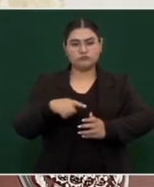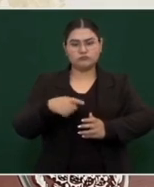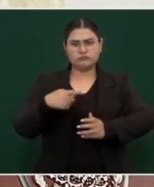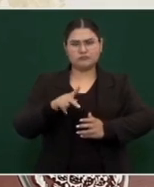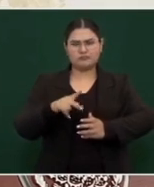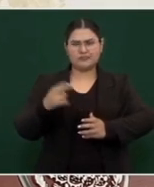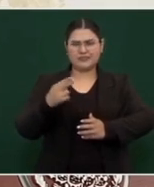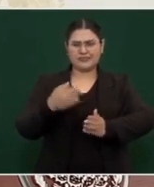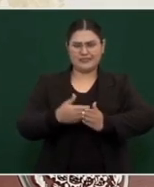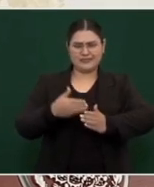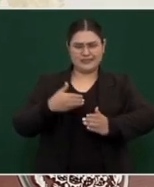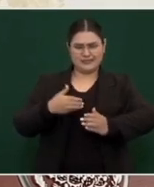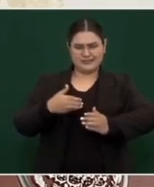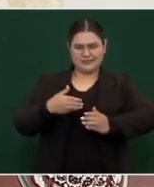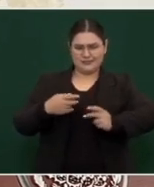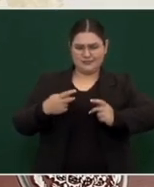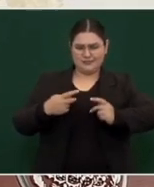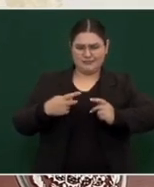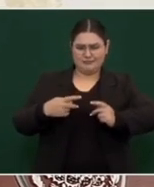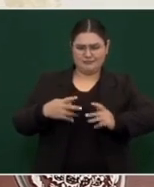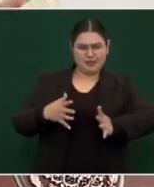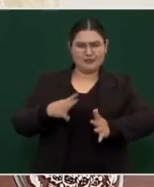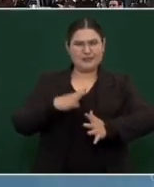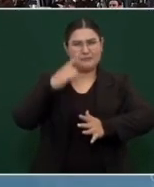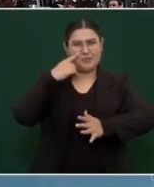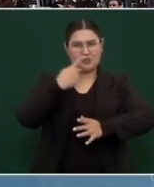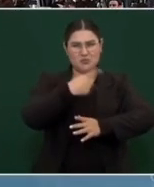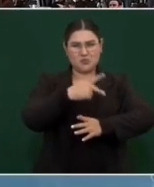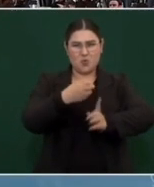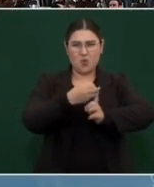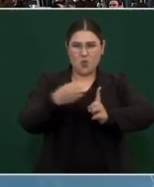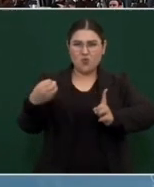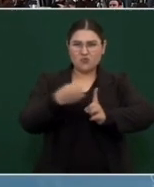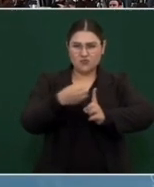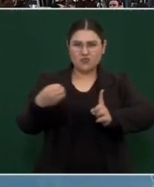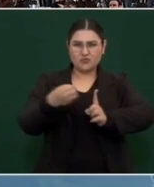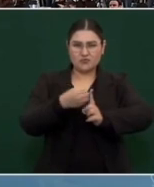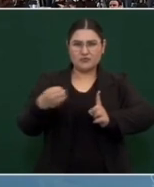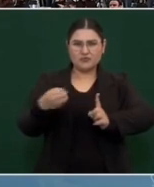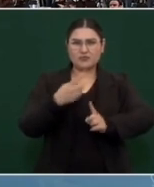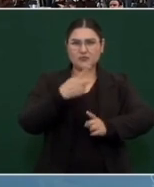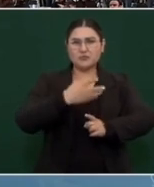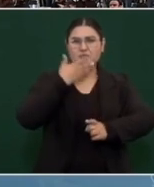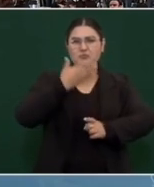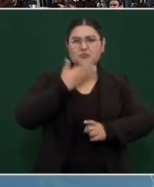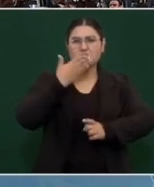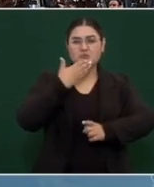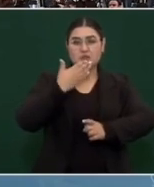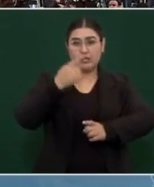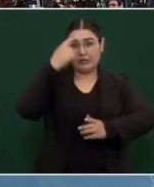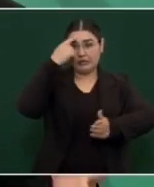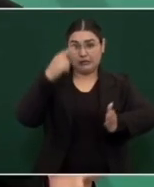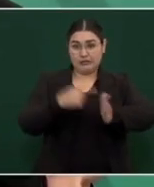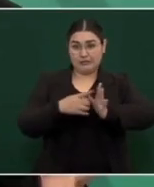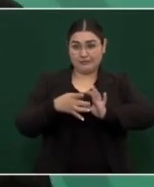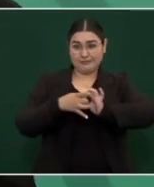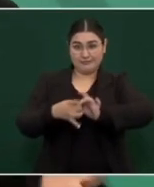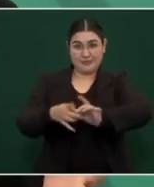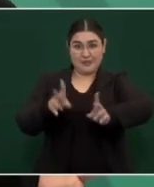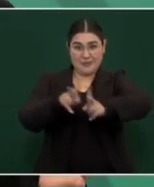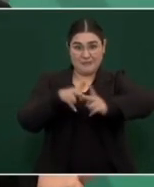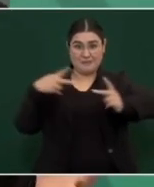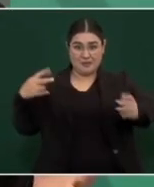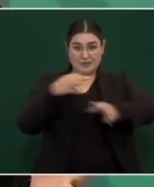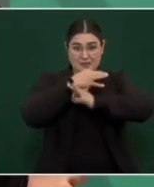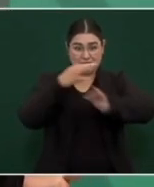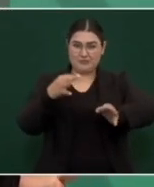Bueno, pero ese modus operandi no tiene nada que ver con los periodistas, eso es